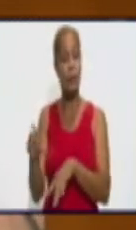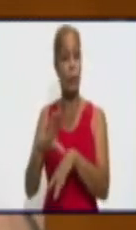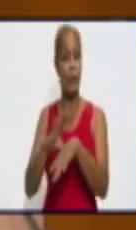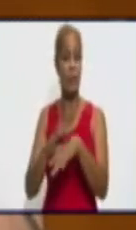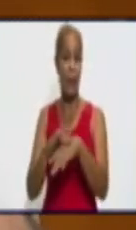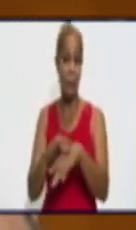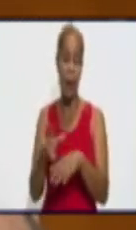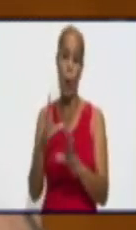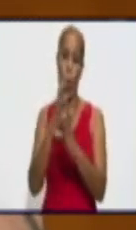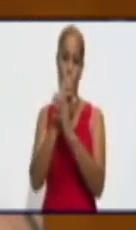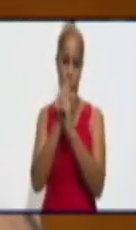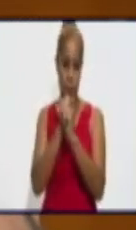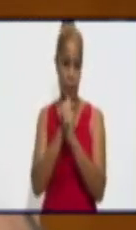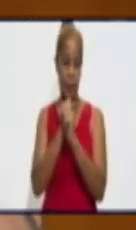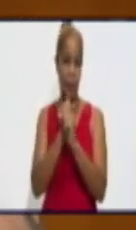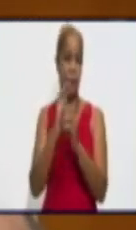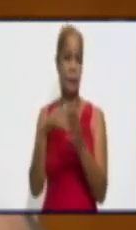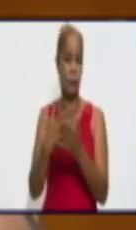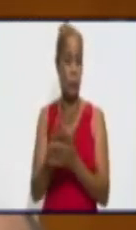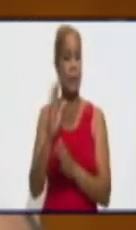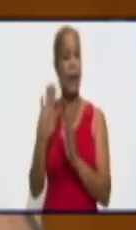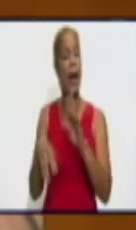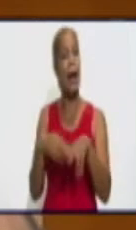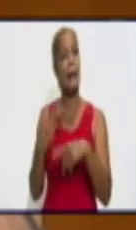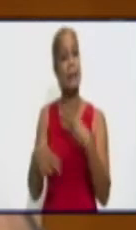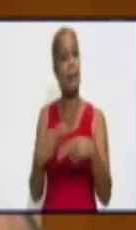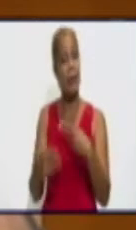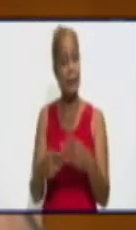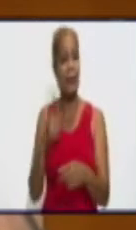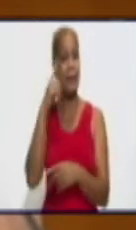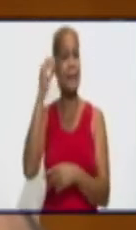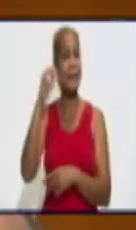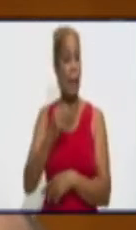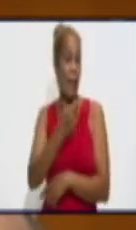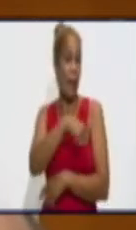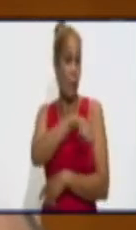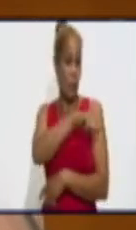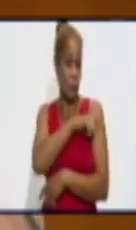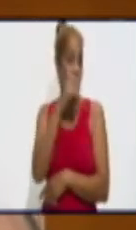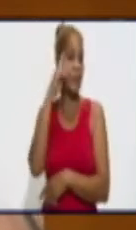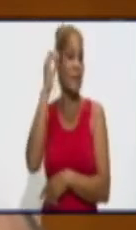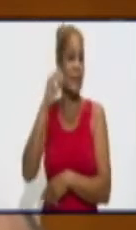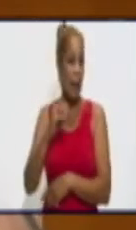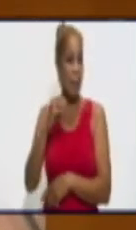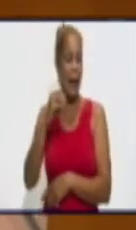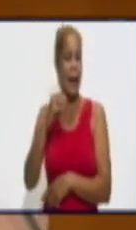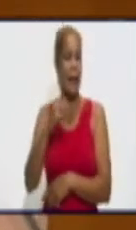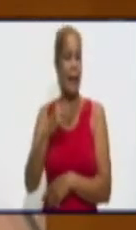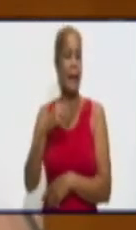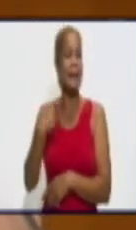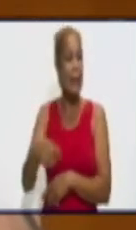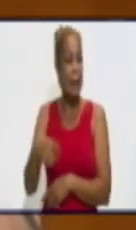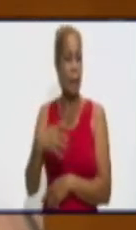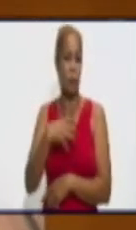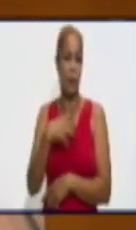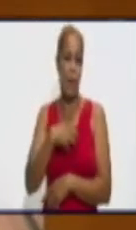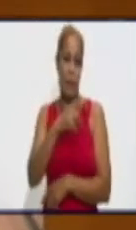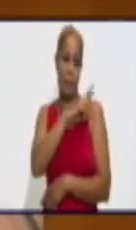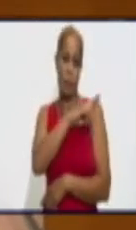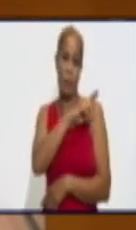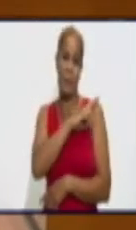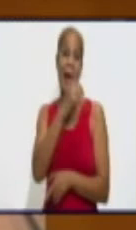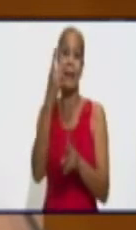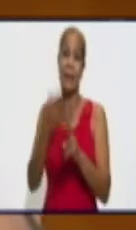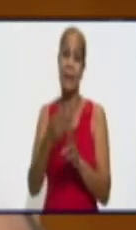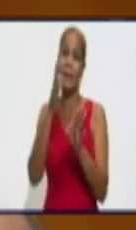hace imprescindible que nuestra población adquiera la percepción del riesgo suficiente y la responsabilidad y la disciplina para lograr